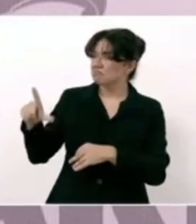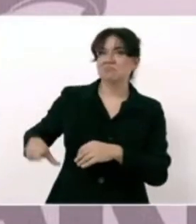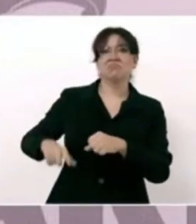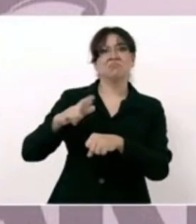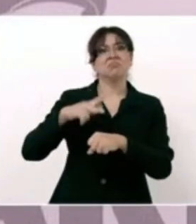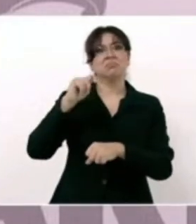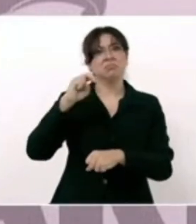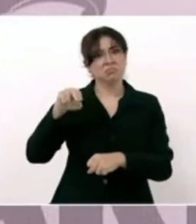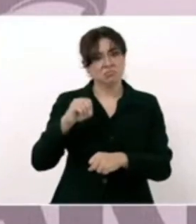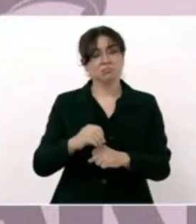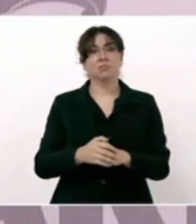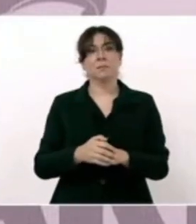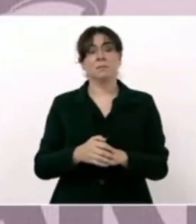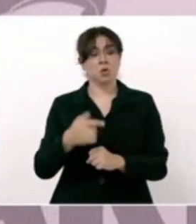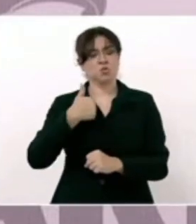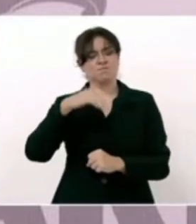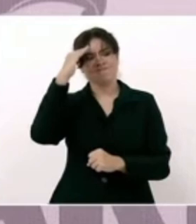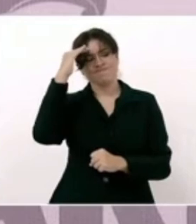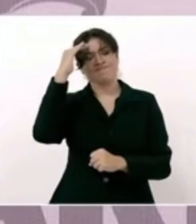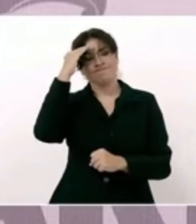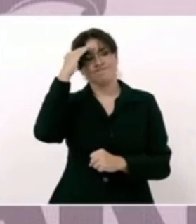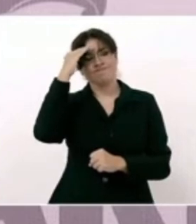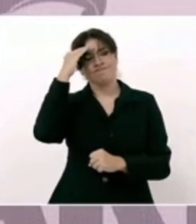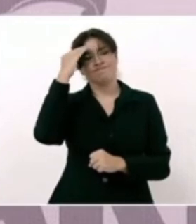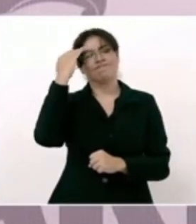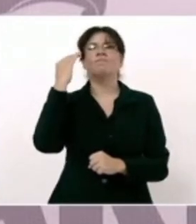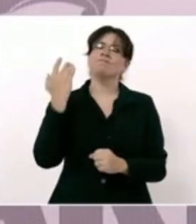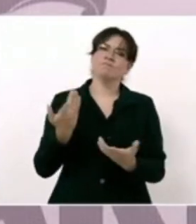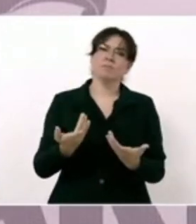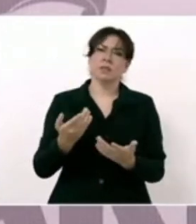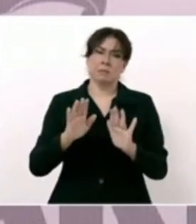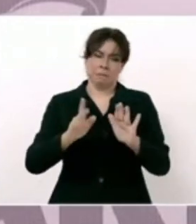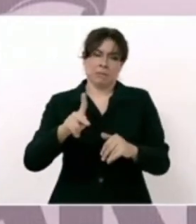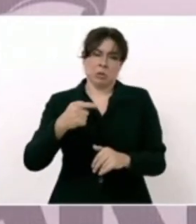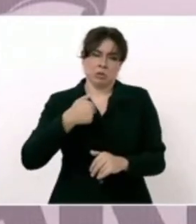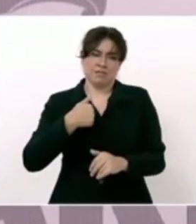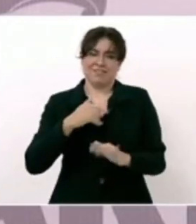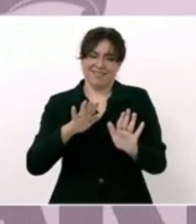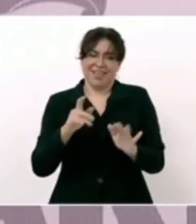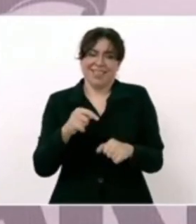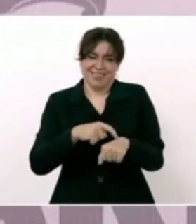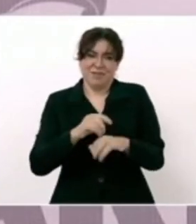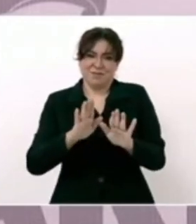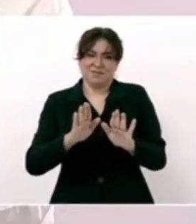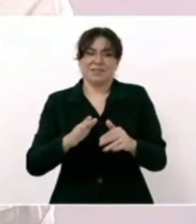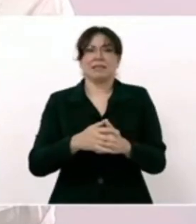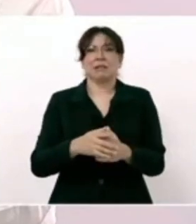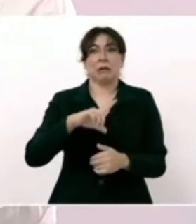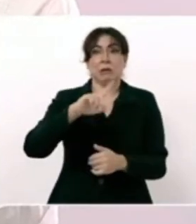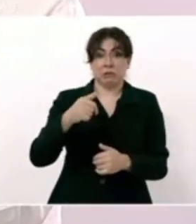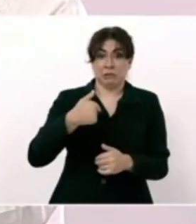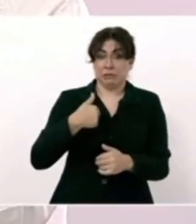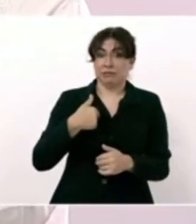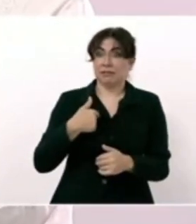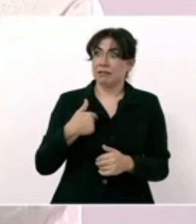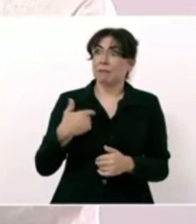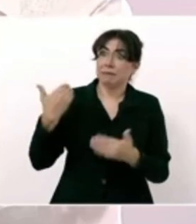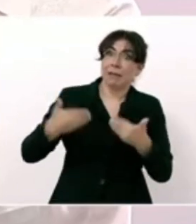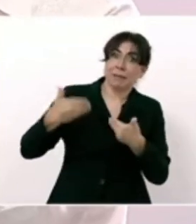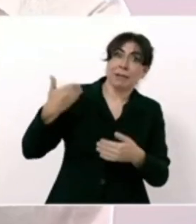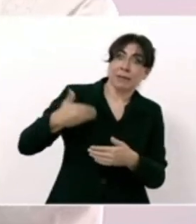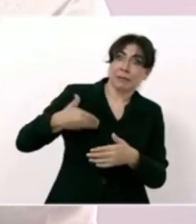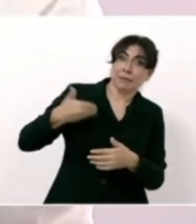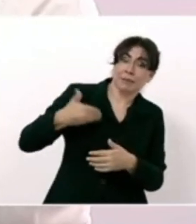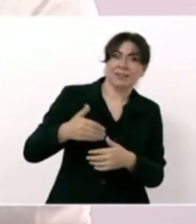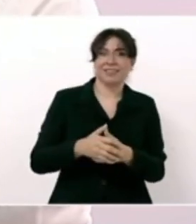que estoy pensando, nada más quiero que me den tiempo porque luego me empiezan a presionar con razón, porque ese es